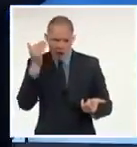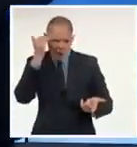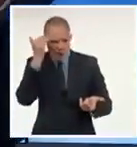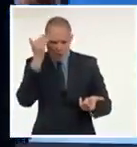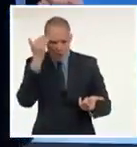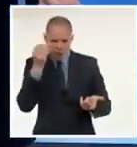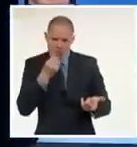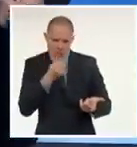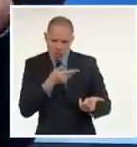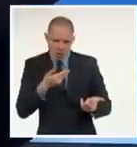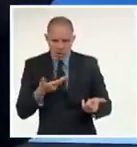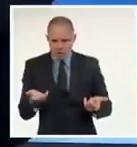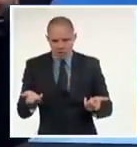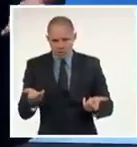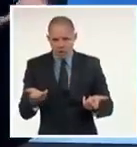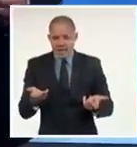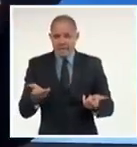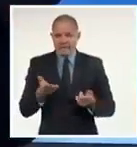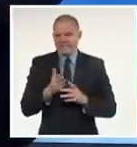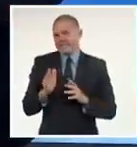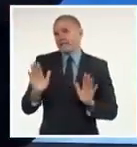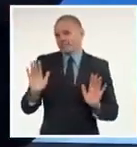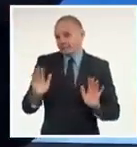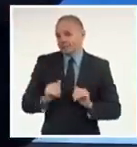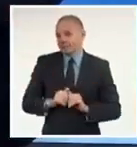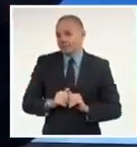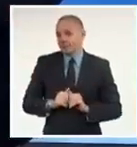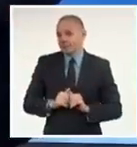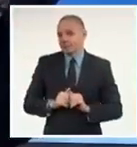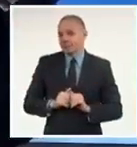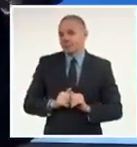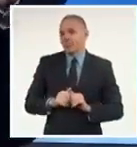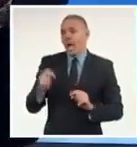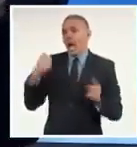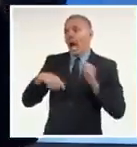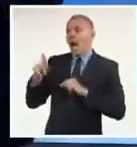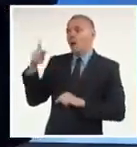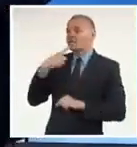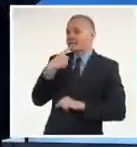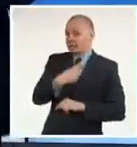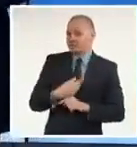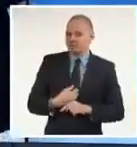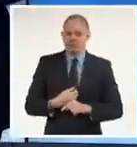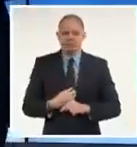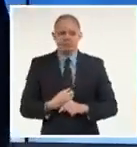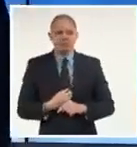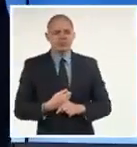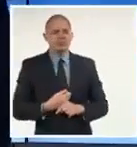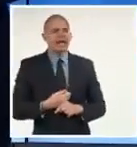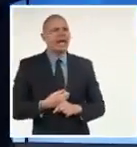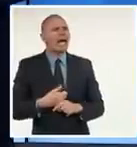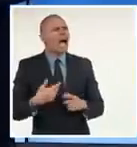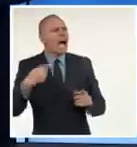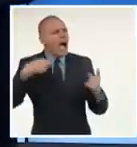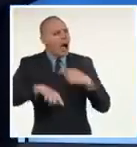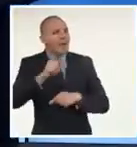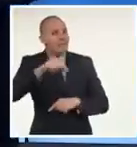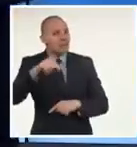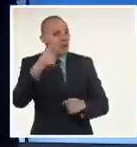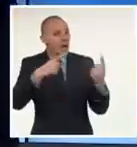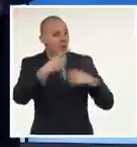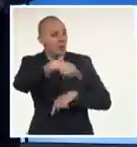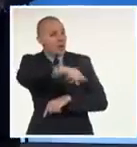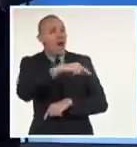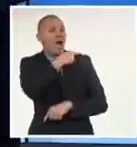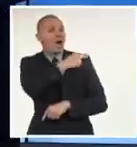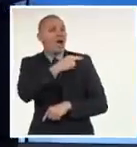de Cuba y el gobierno aprueben o no la cesión de la deuda. Como resultado de esa propuesta, actuaron de forma ilegal,